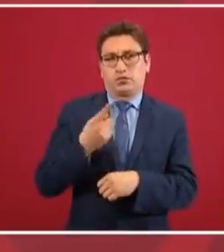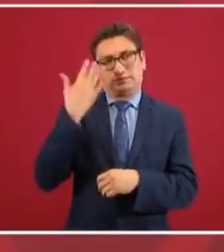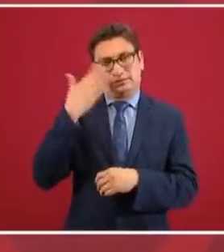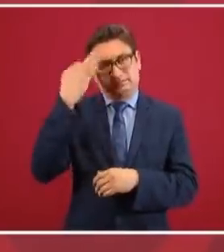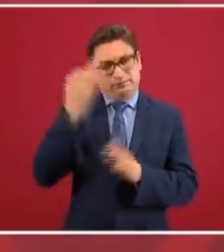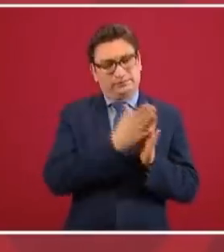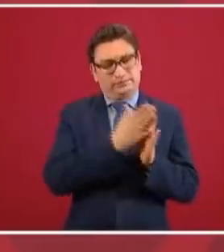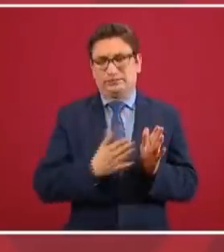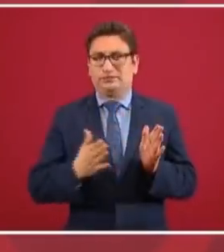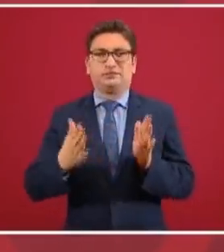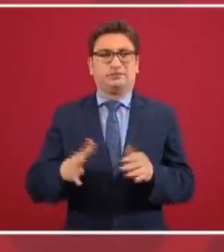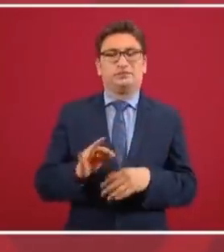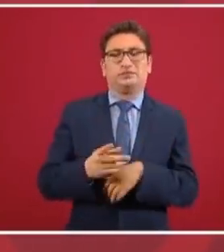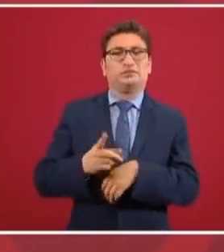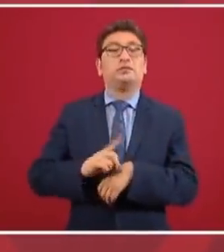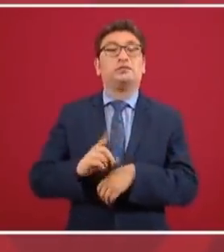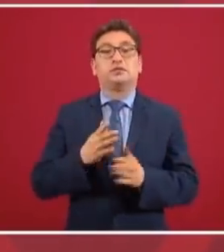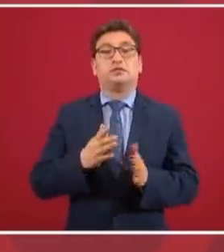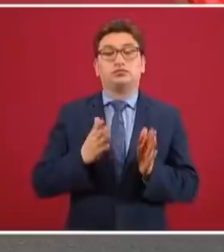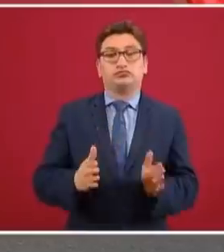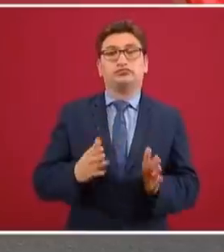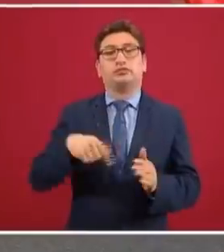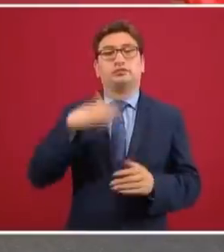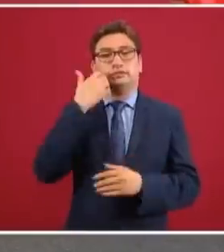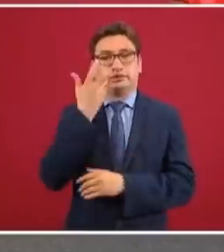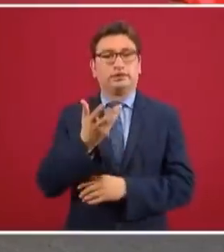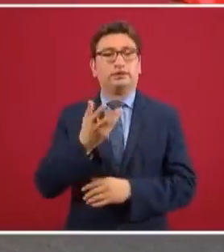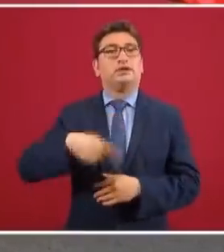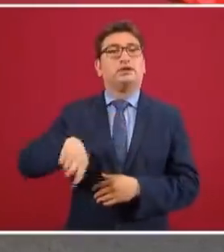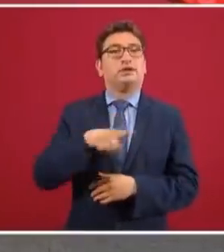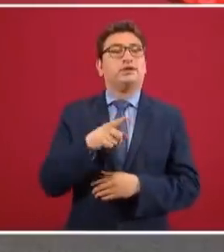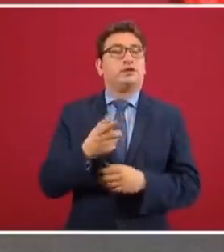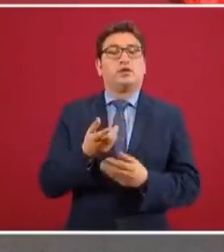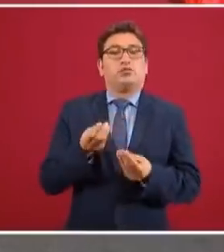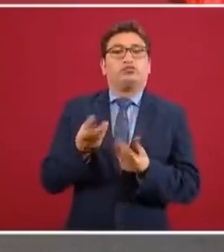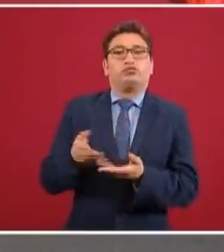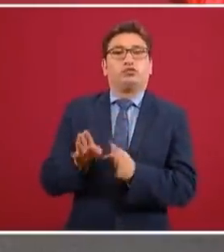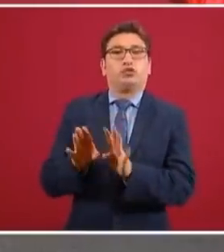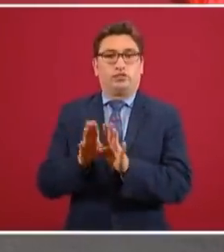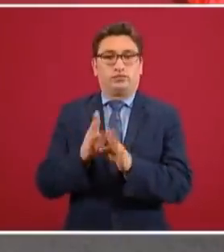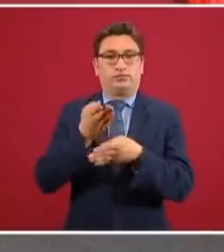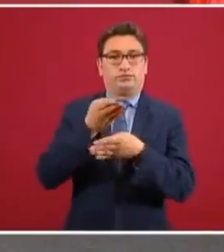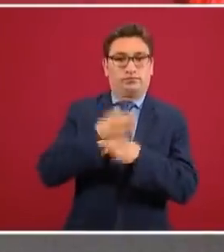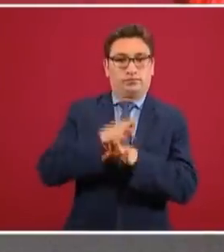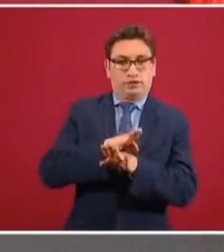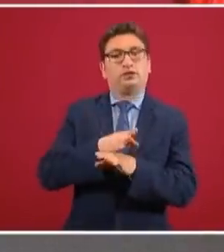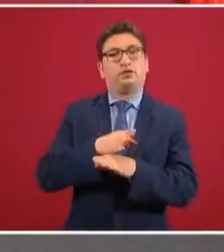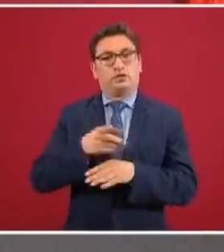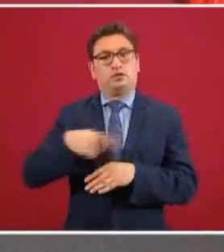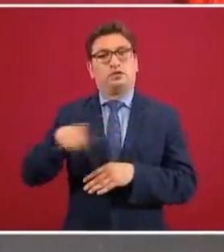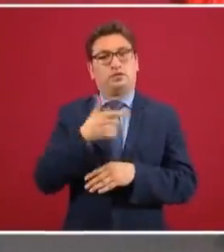a procurar que se hagan por la vía de bancos, de manera